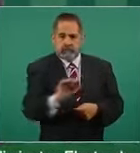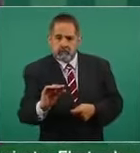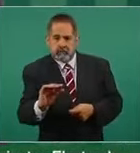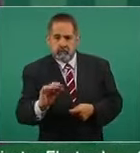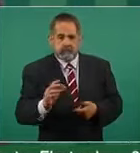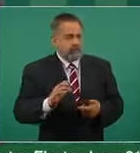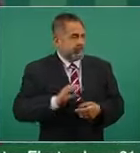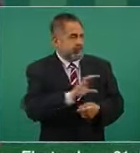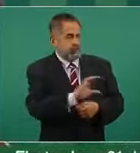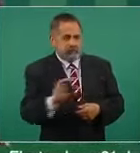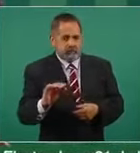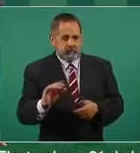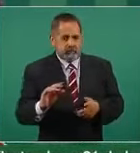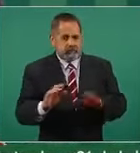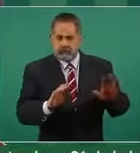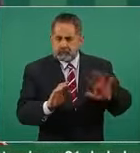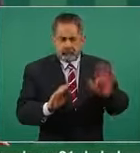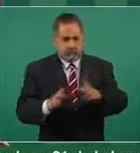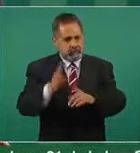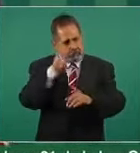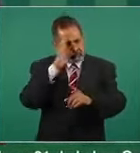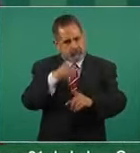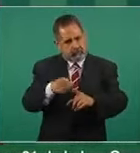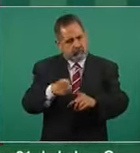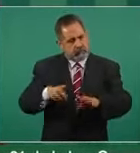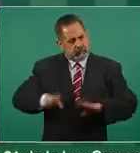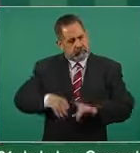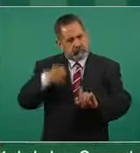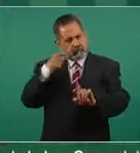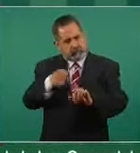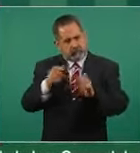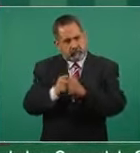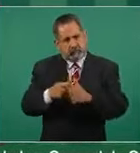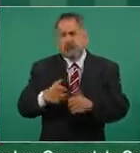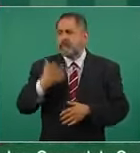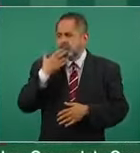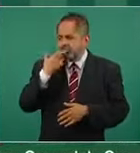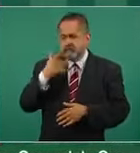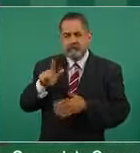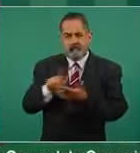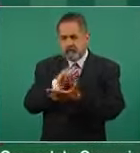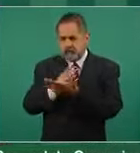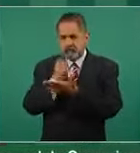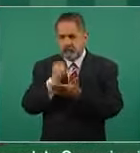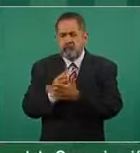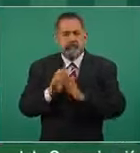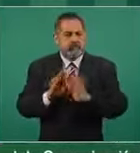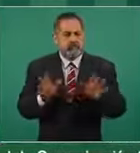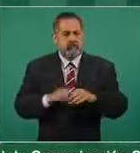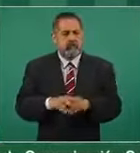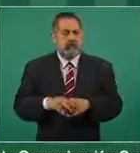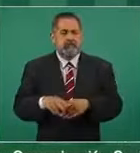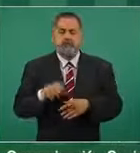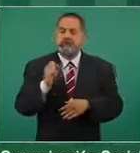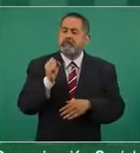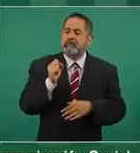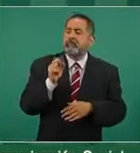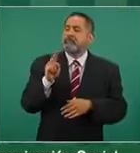es un gran logro laboral. Ya no va a haber esta subcontratación,